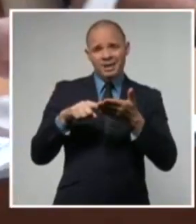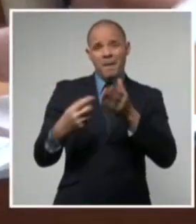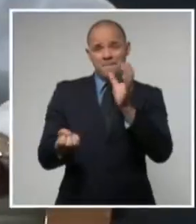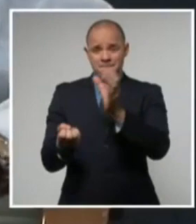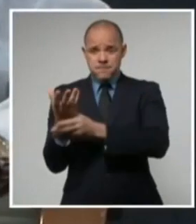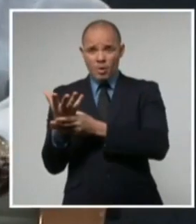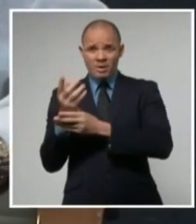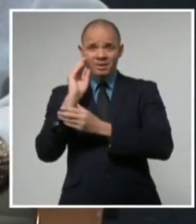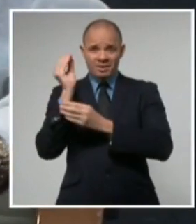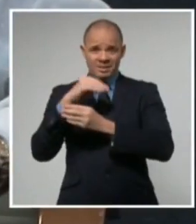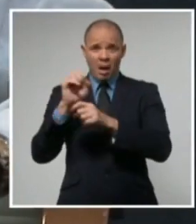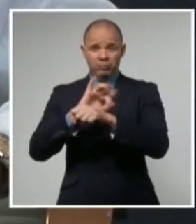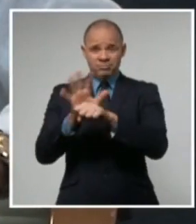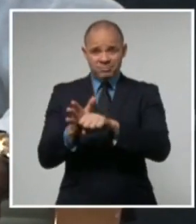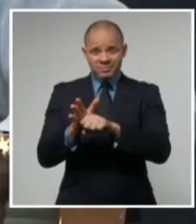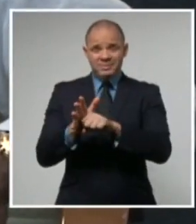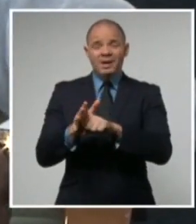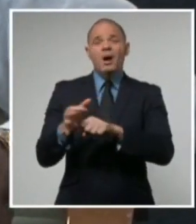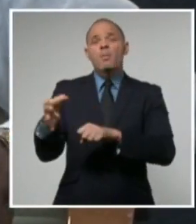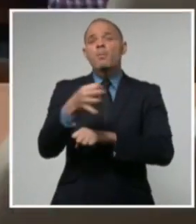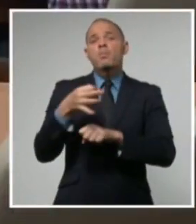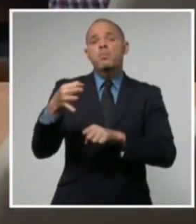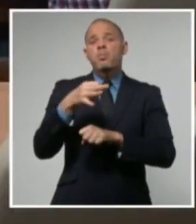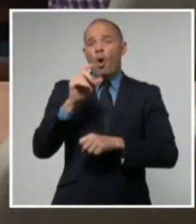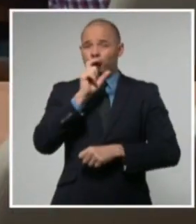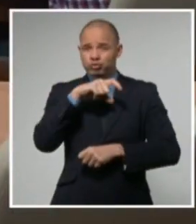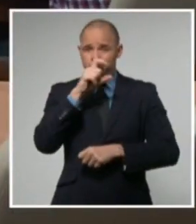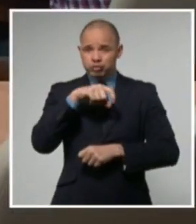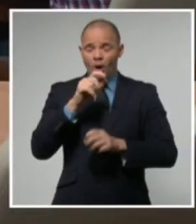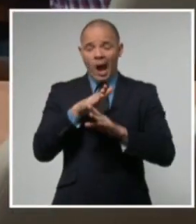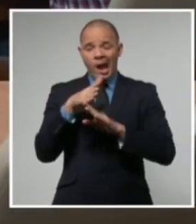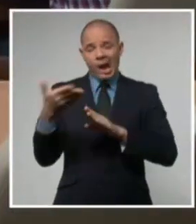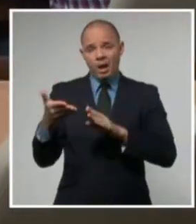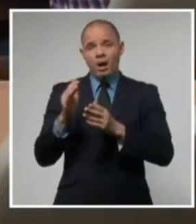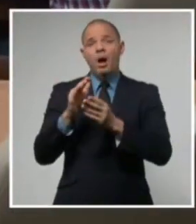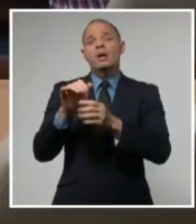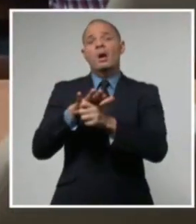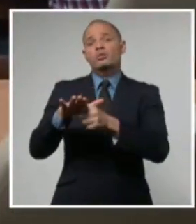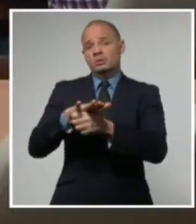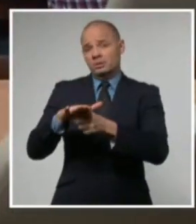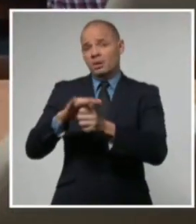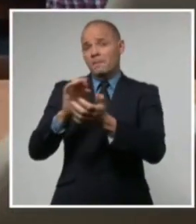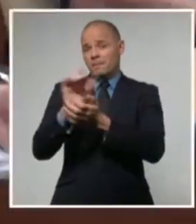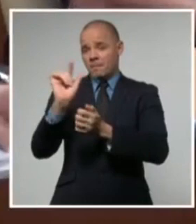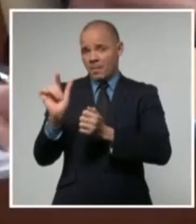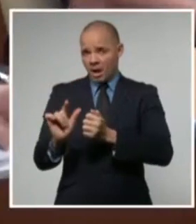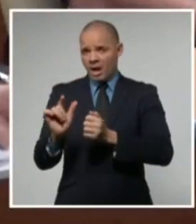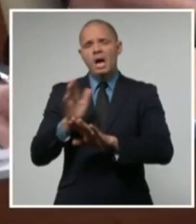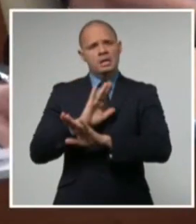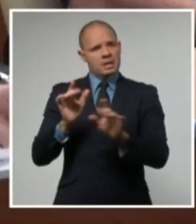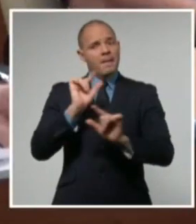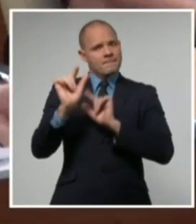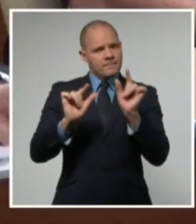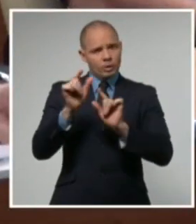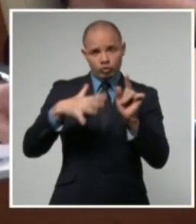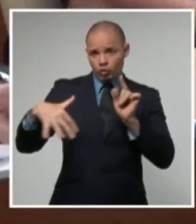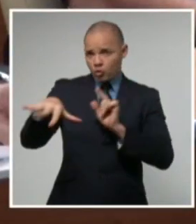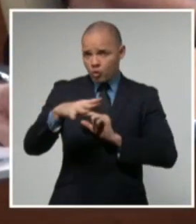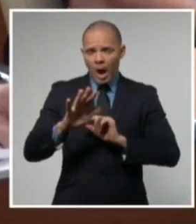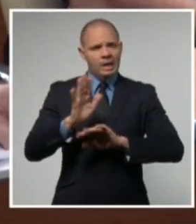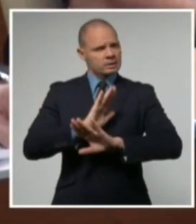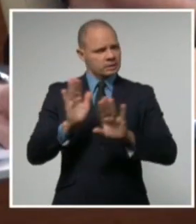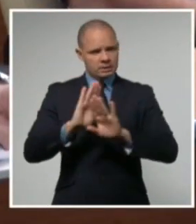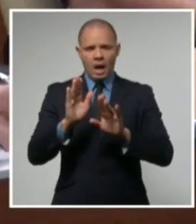últimas jornadas en el capitalino municipio del Cotorro y en San José de las Lajas, provincia de Mayabeque. Y en seguimiento de los